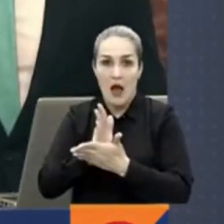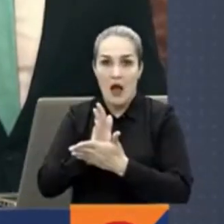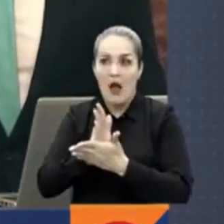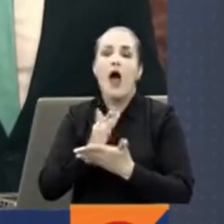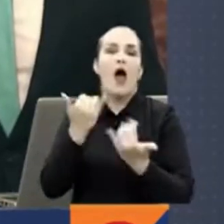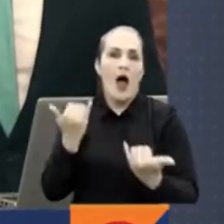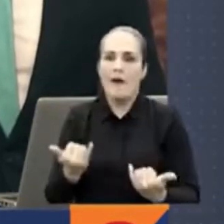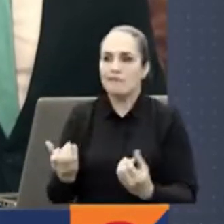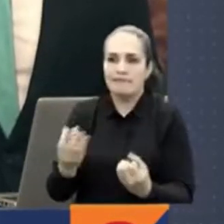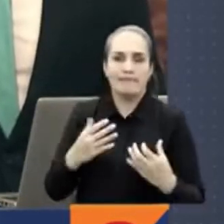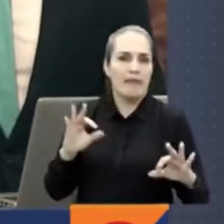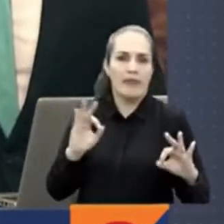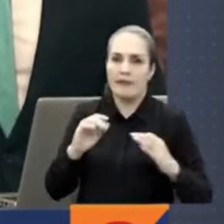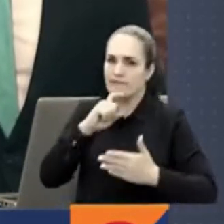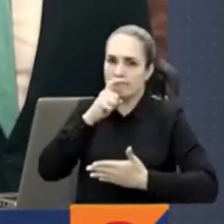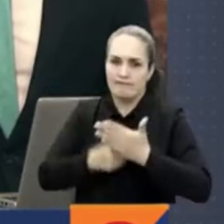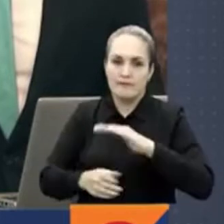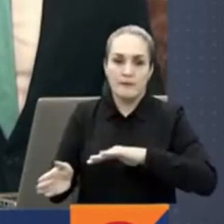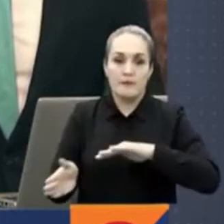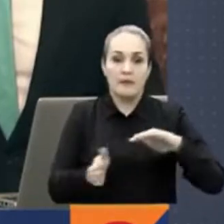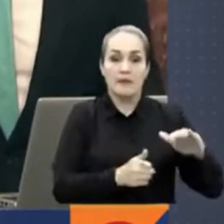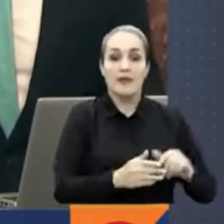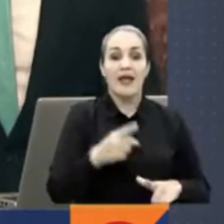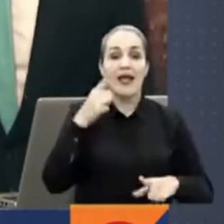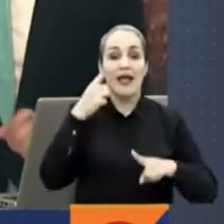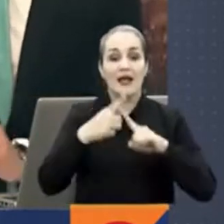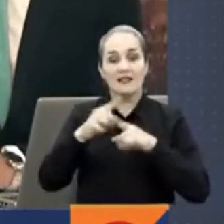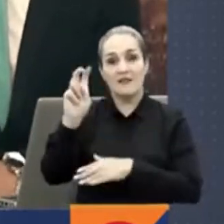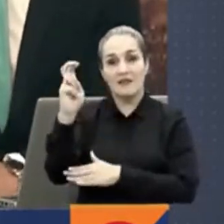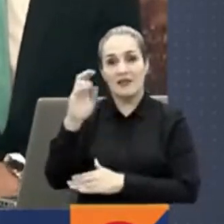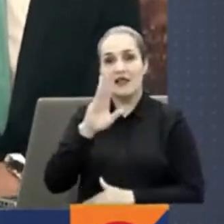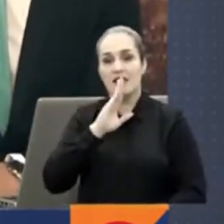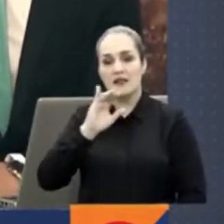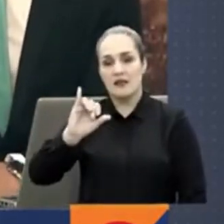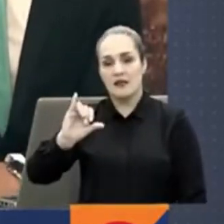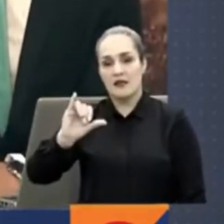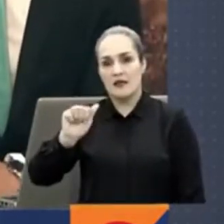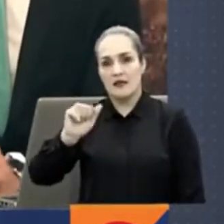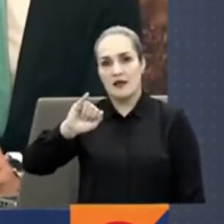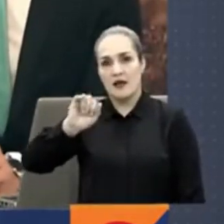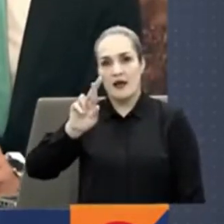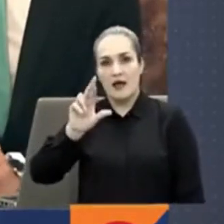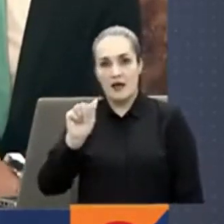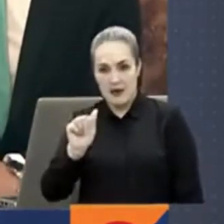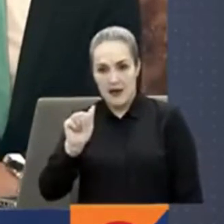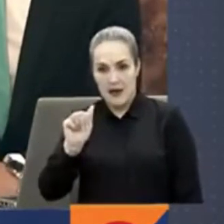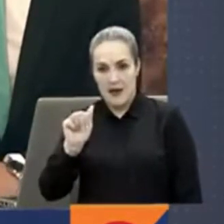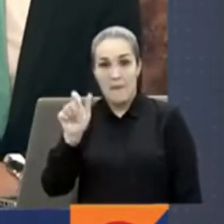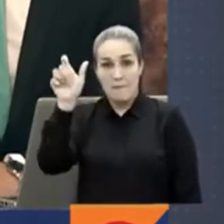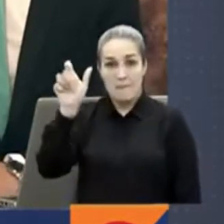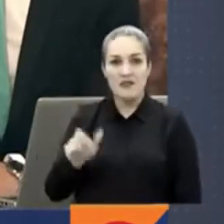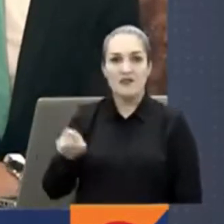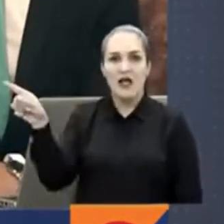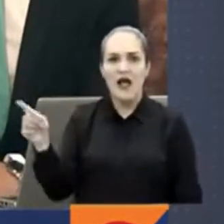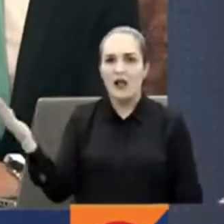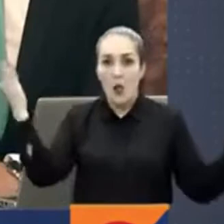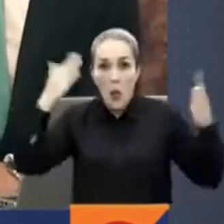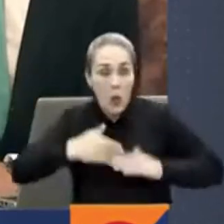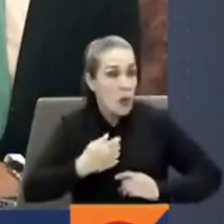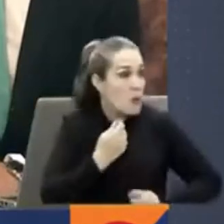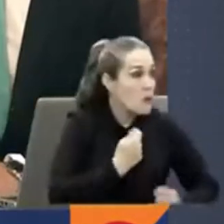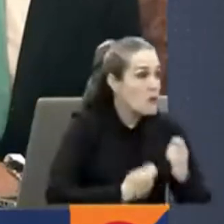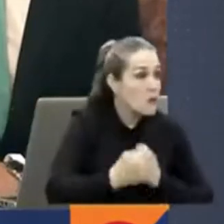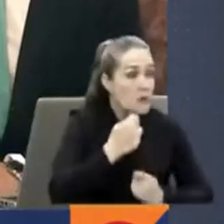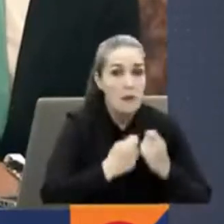imputó cargos a la exfiscal Yahaira Cáceres en medio del escándalo de la reventa de boletas para los partidos de la Selección Colombia en la